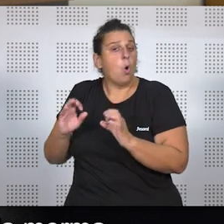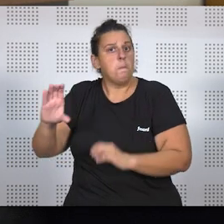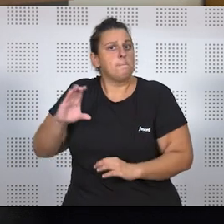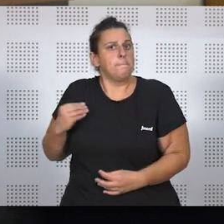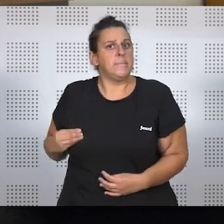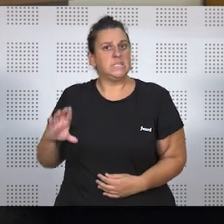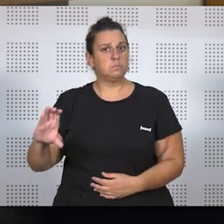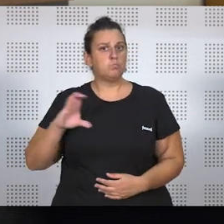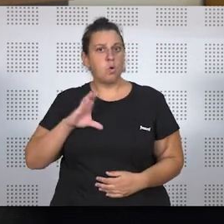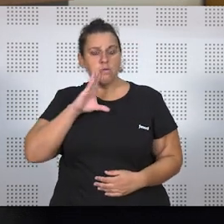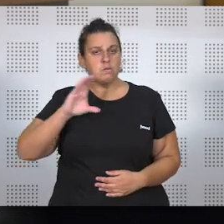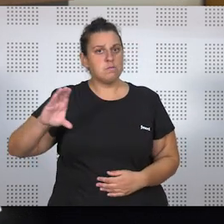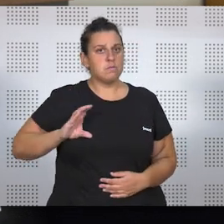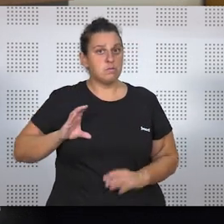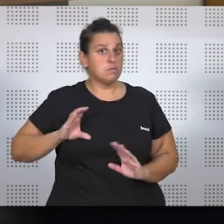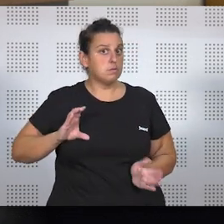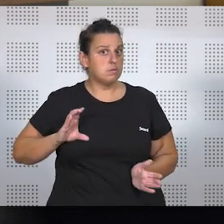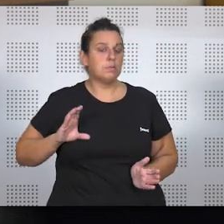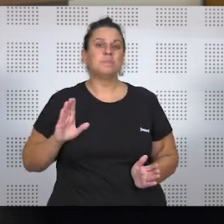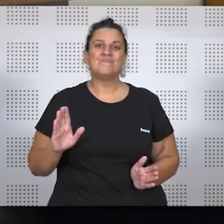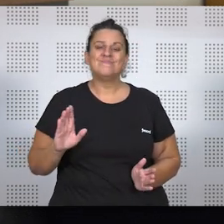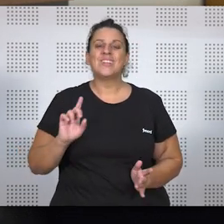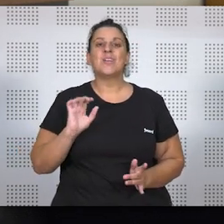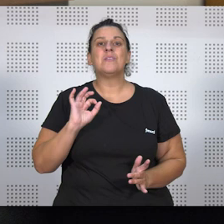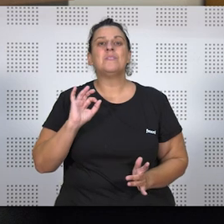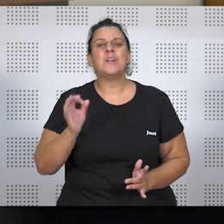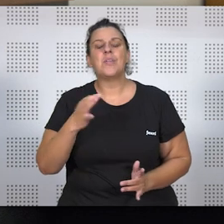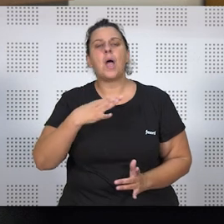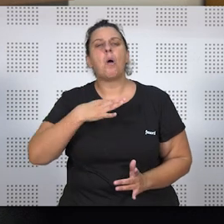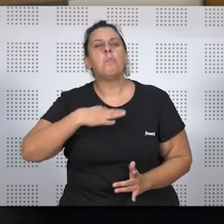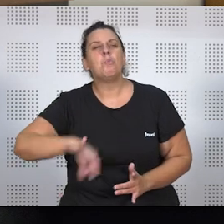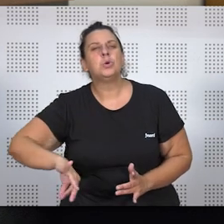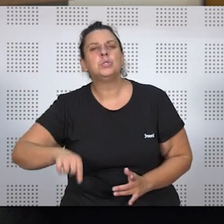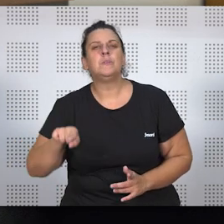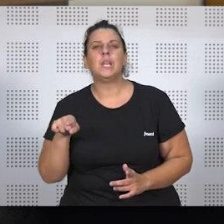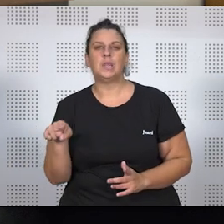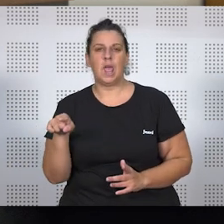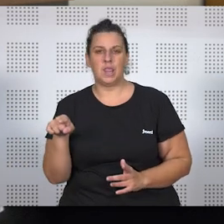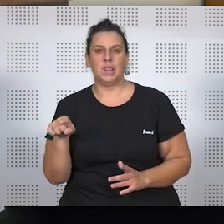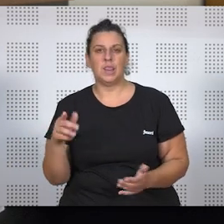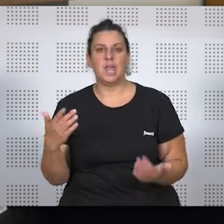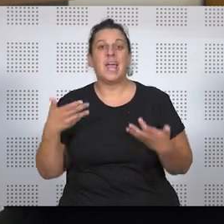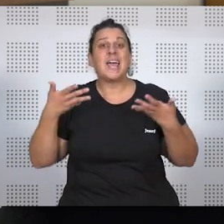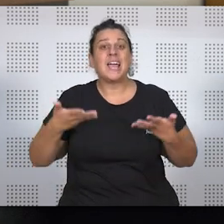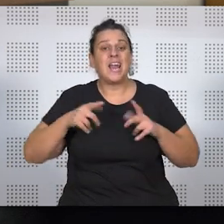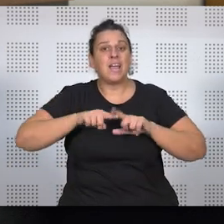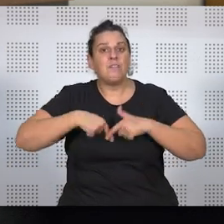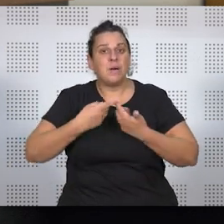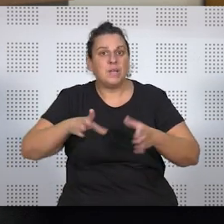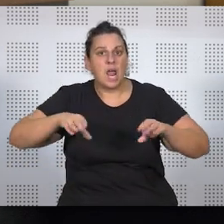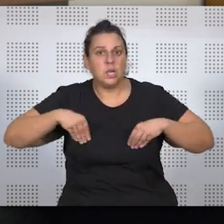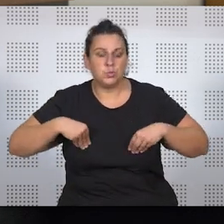En cambio, sí que es verdad que la posibilidad de poder asumir las cargas familiares